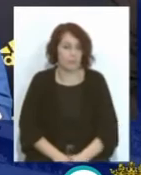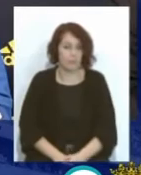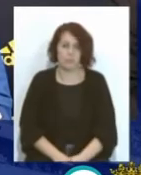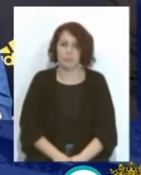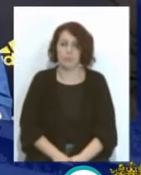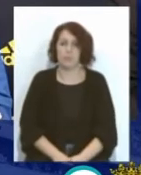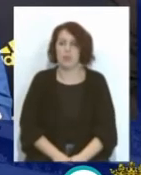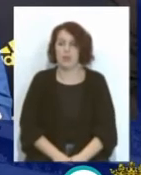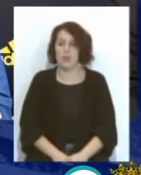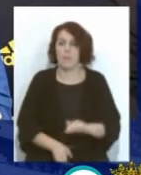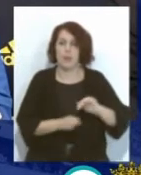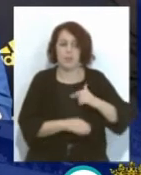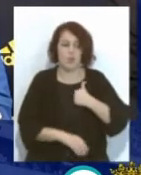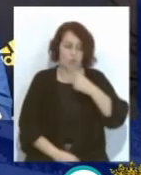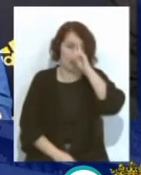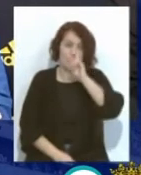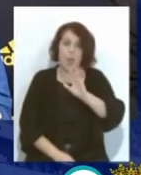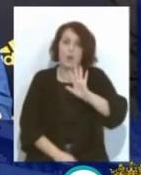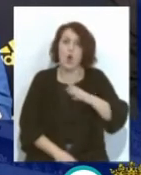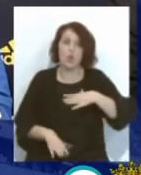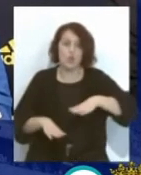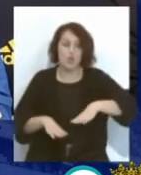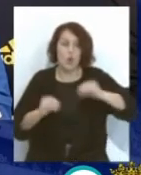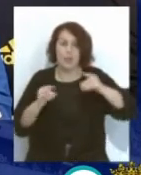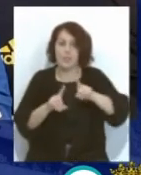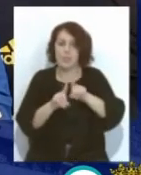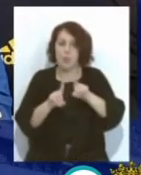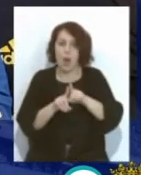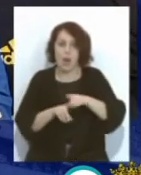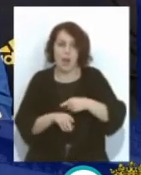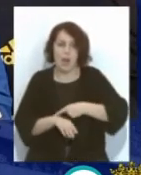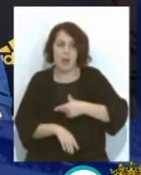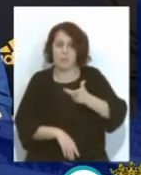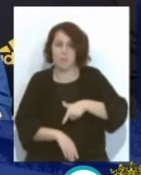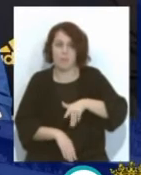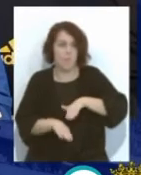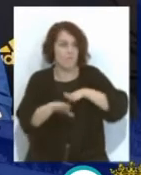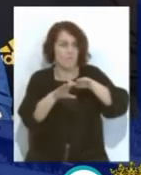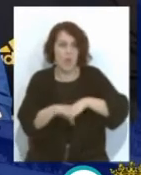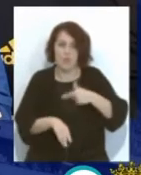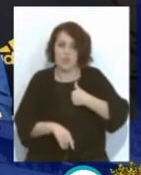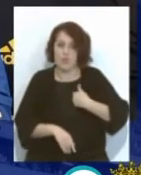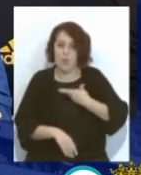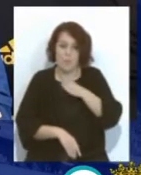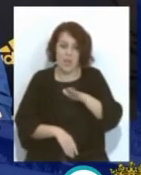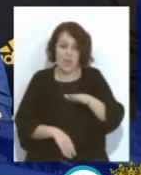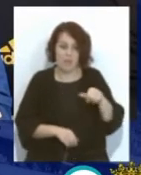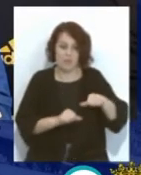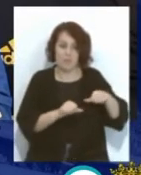Aparte Supongo que No lo sabría Pero bueno Fernando Torres Ha sido mi ídolo Desde que he sido Un crío Y bueno Pues imagínate Que